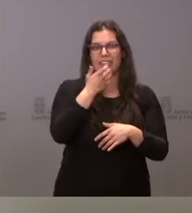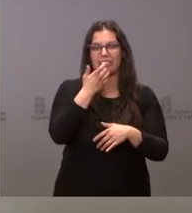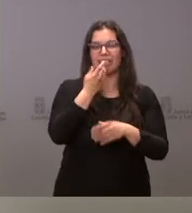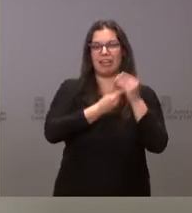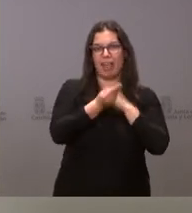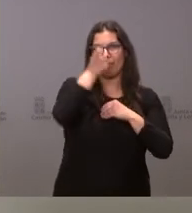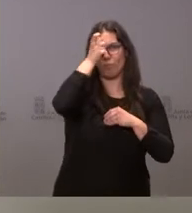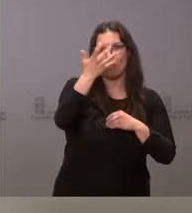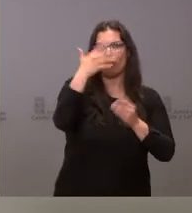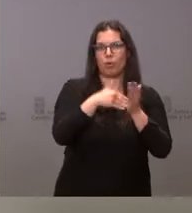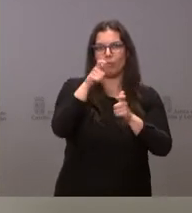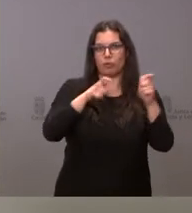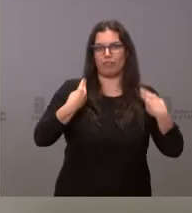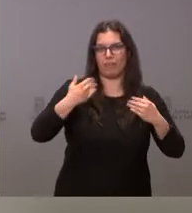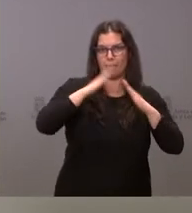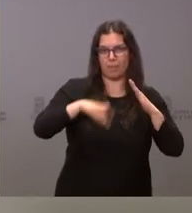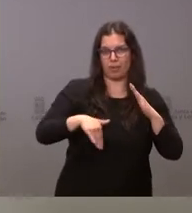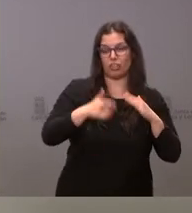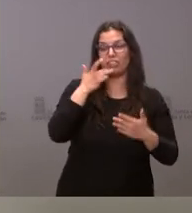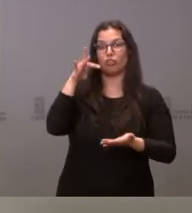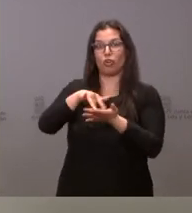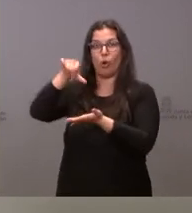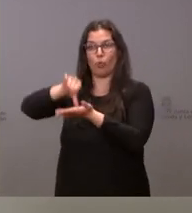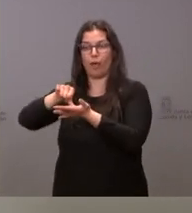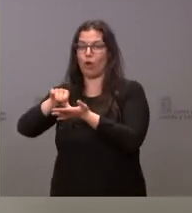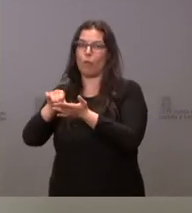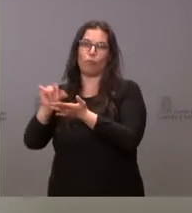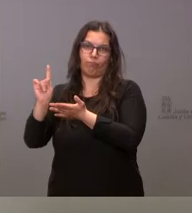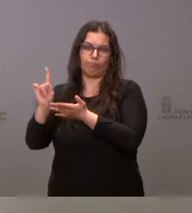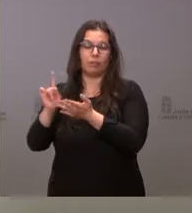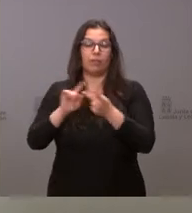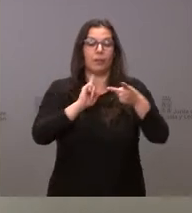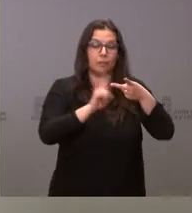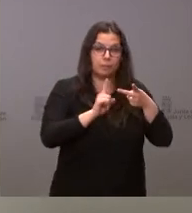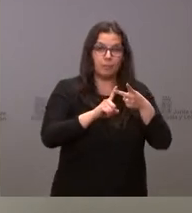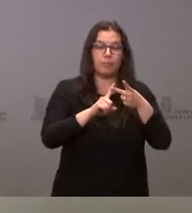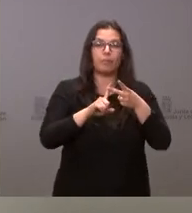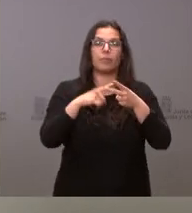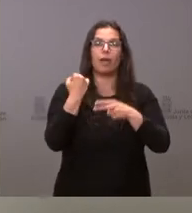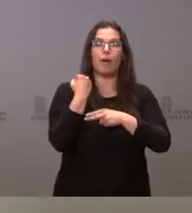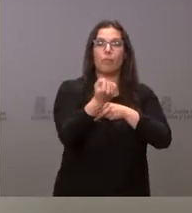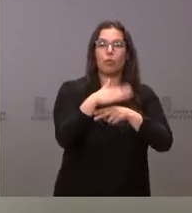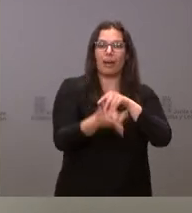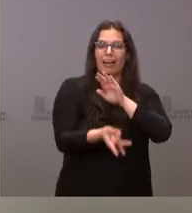de 5.000 habitantes que cuando se produce en el ámbito urbano. Una segunda medida es de apoyo al emprendimiento